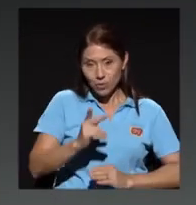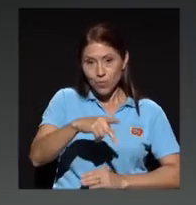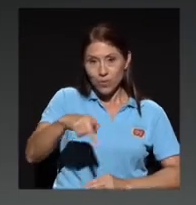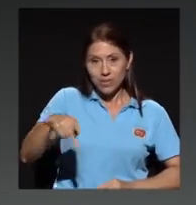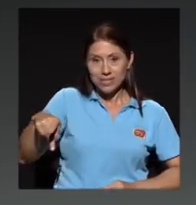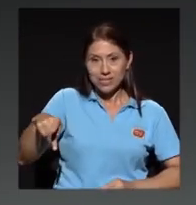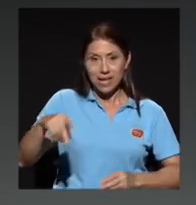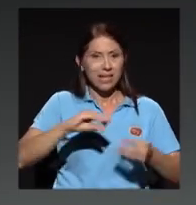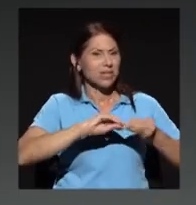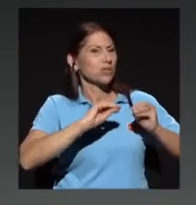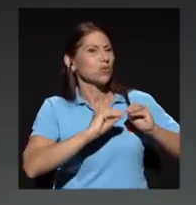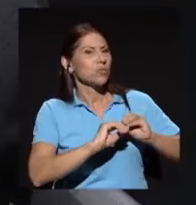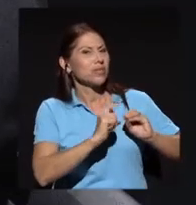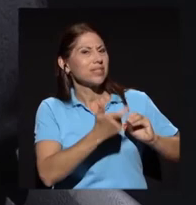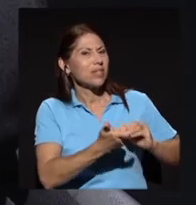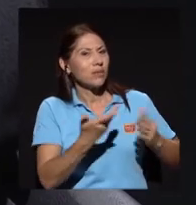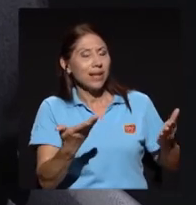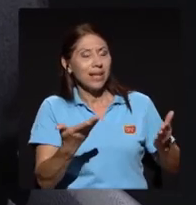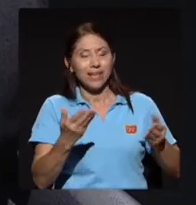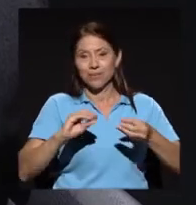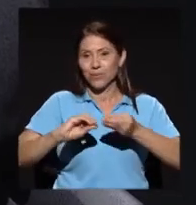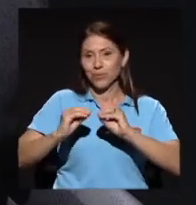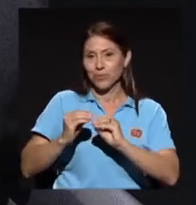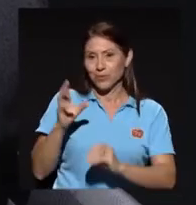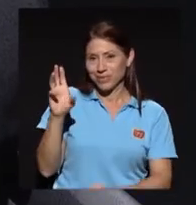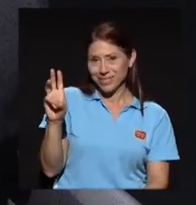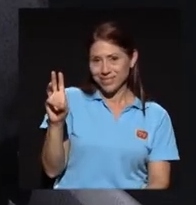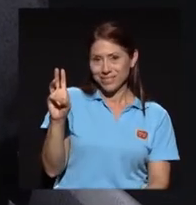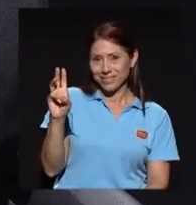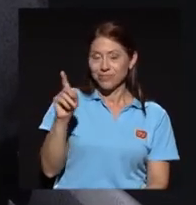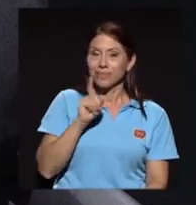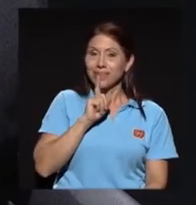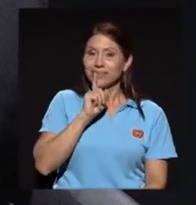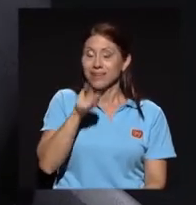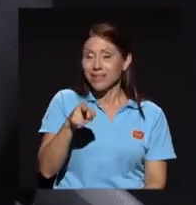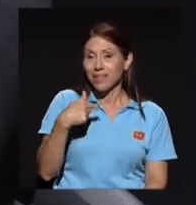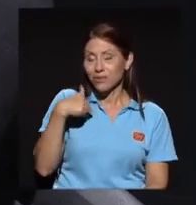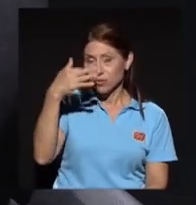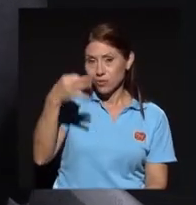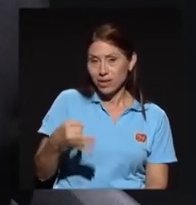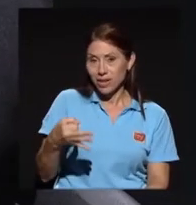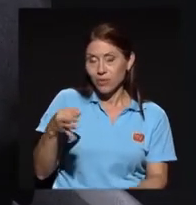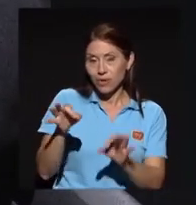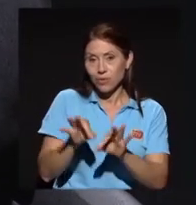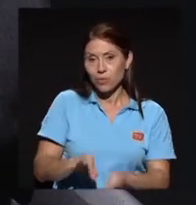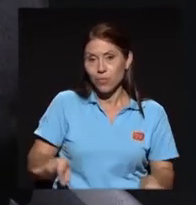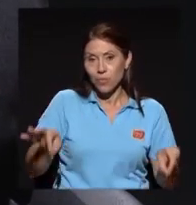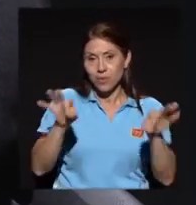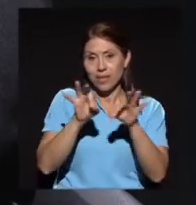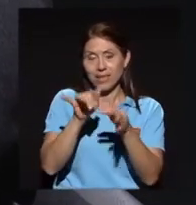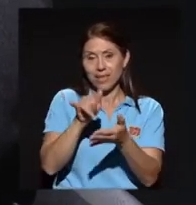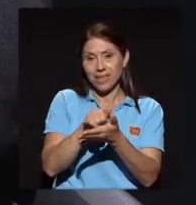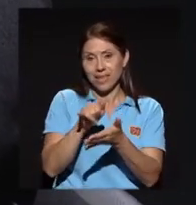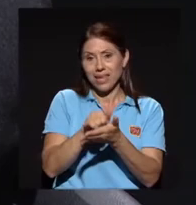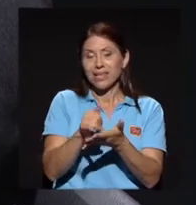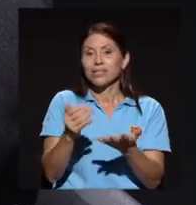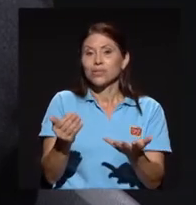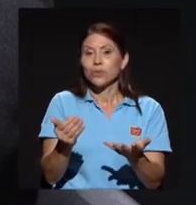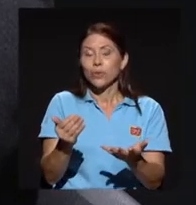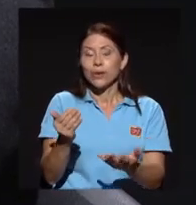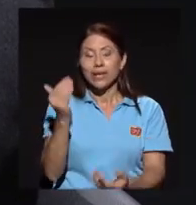en realidad yo creo que lo importante de esto es tener